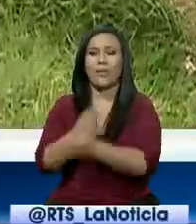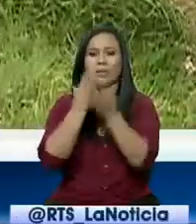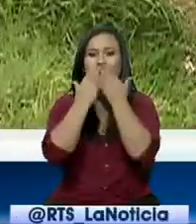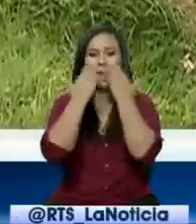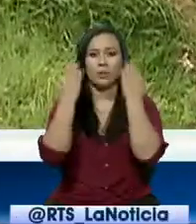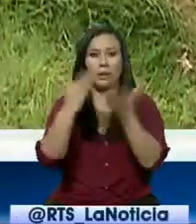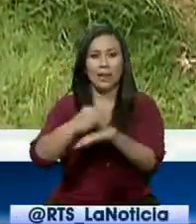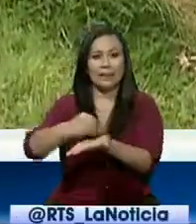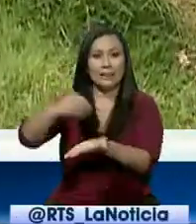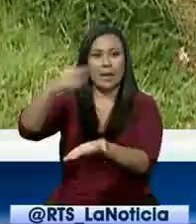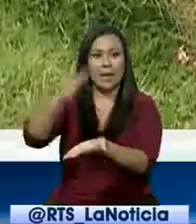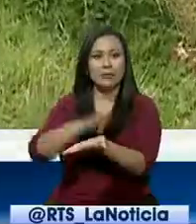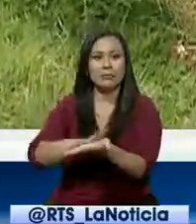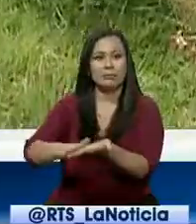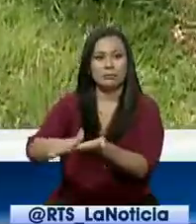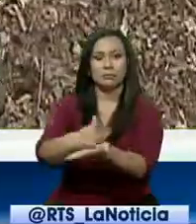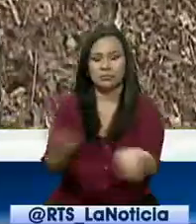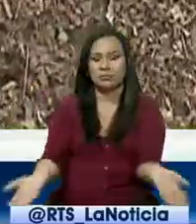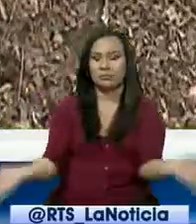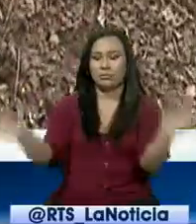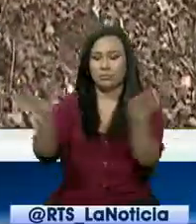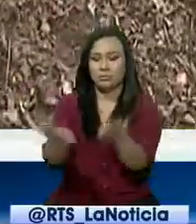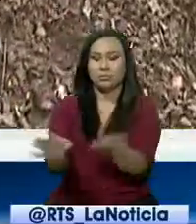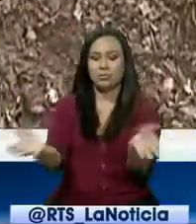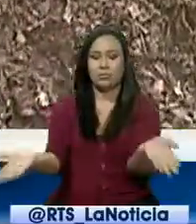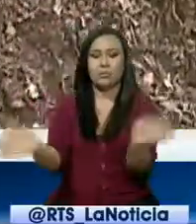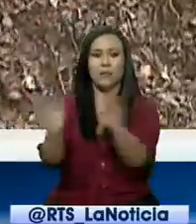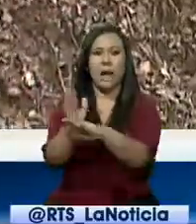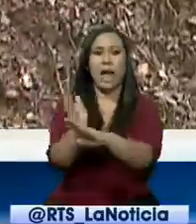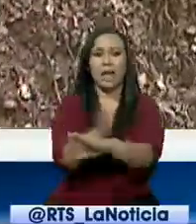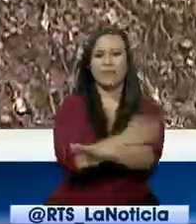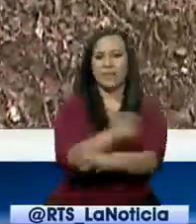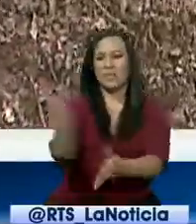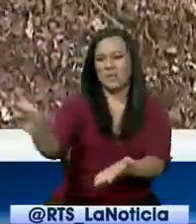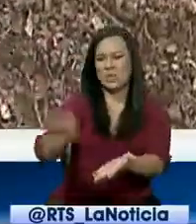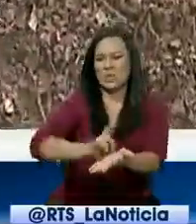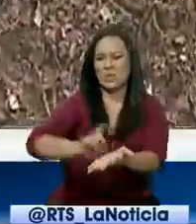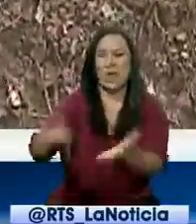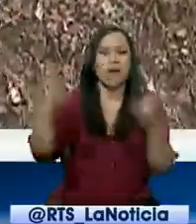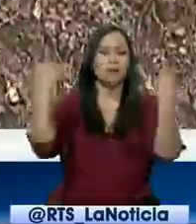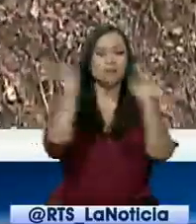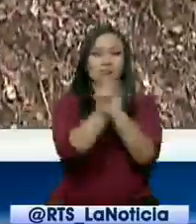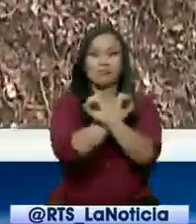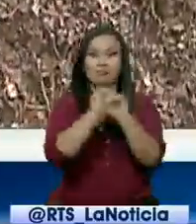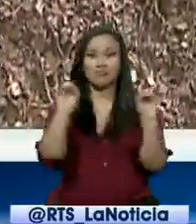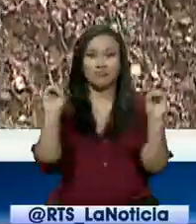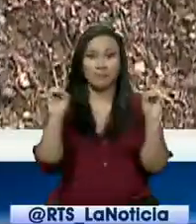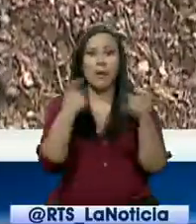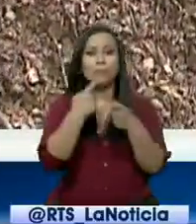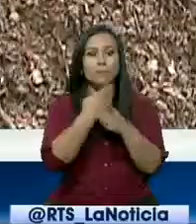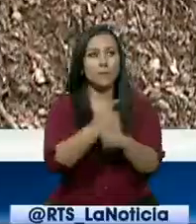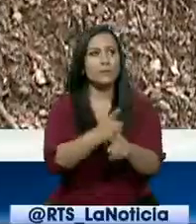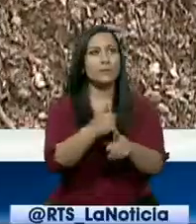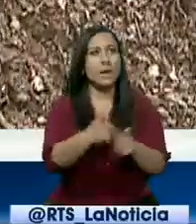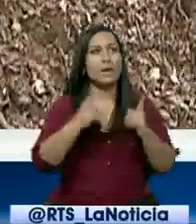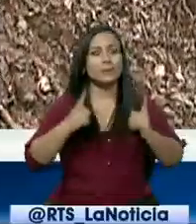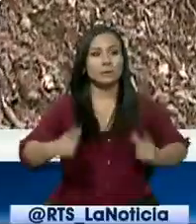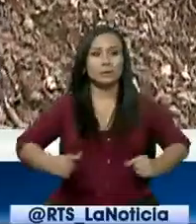Entonces ellos antiguamente no utilizaban químicos porque primeramente no existían. Entonces, y los productos,